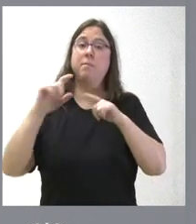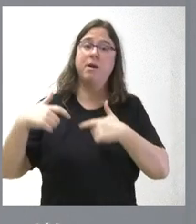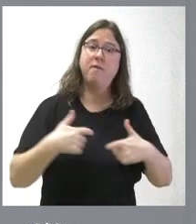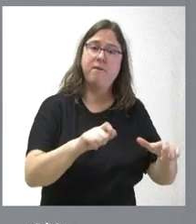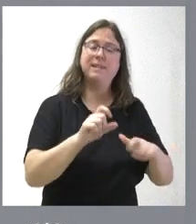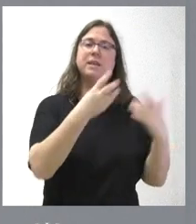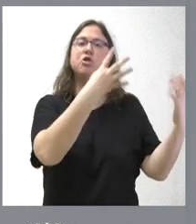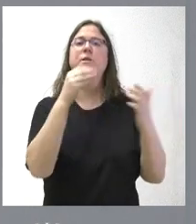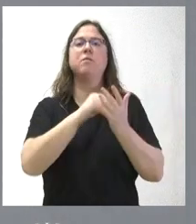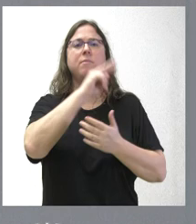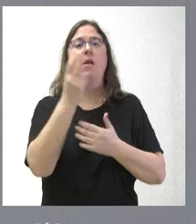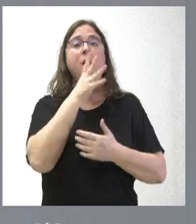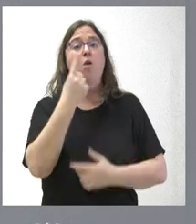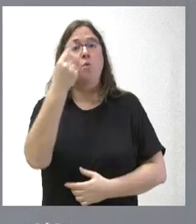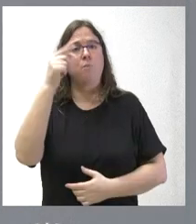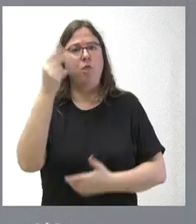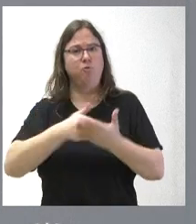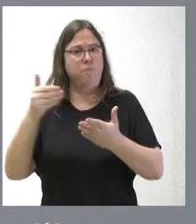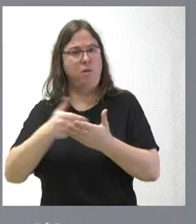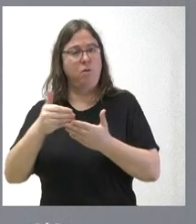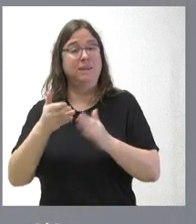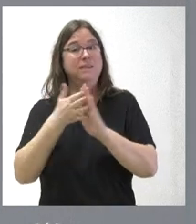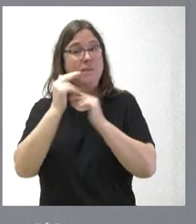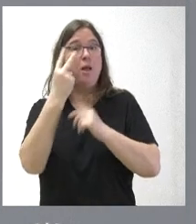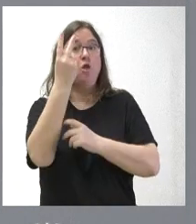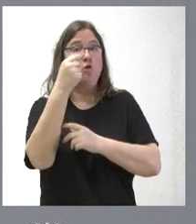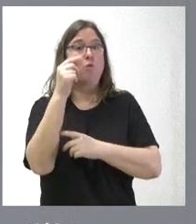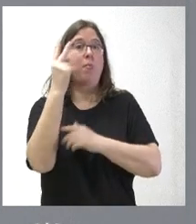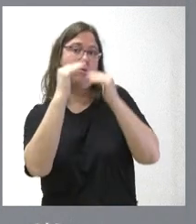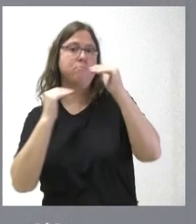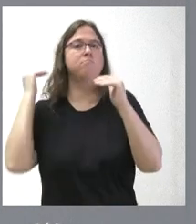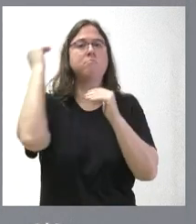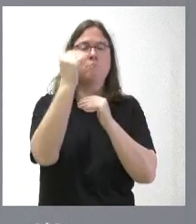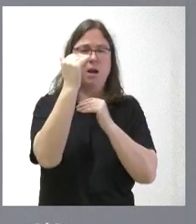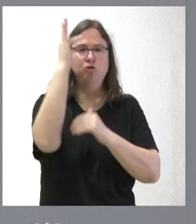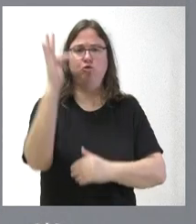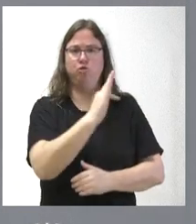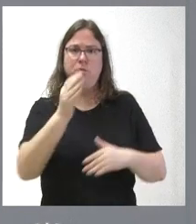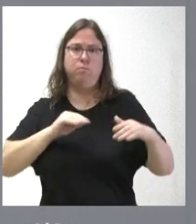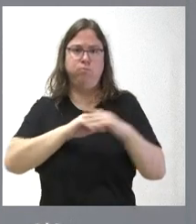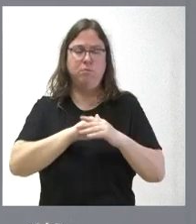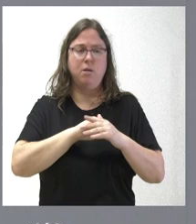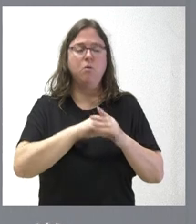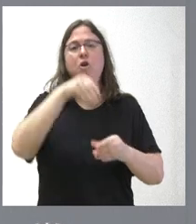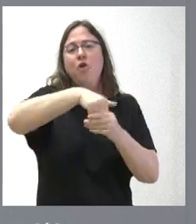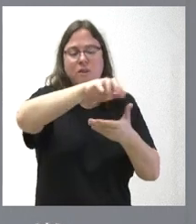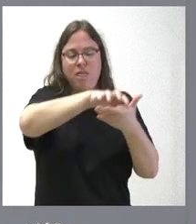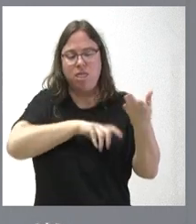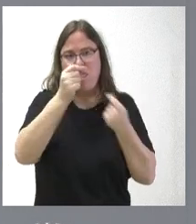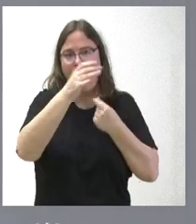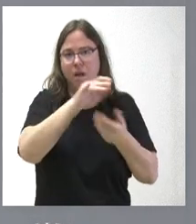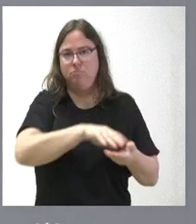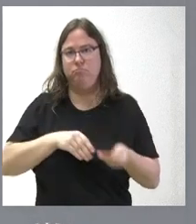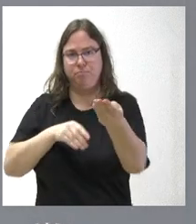900.000 euros, ahora 1,2 millones. Por tanto, superamos los 2,1 millones del total de la inversión. Tienen ustedes el contenido de la misma en la